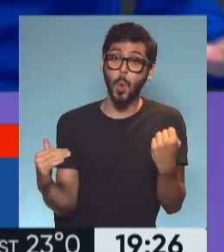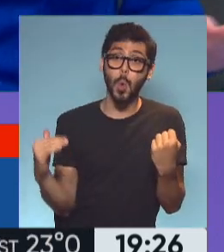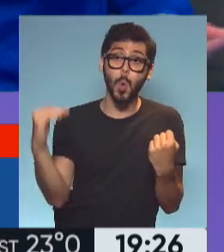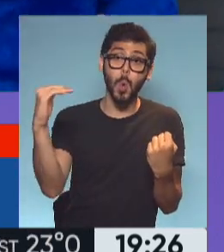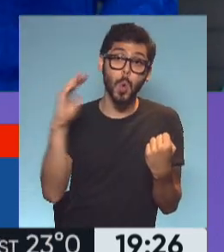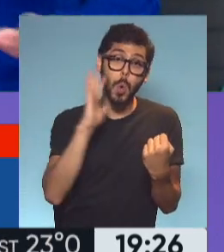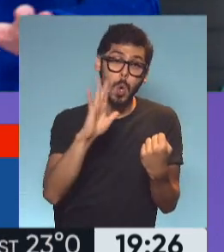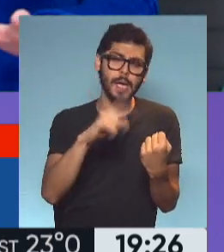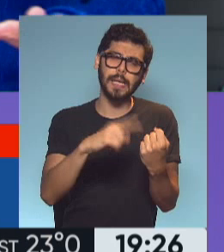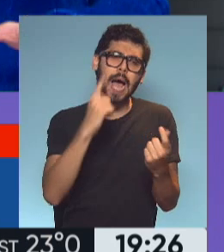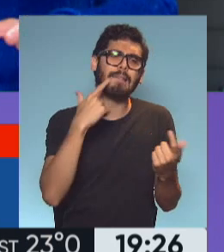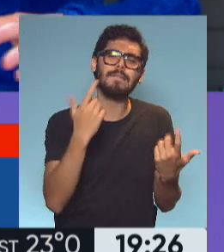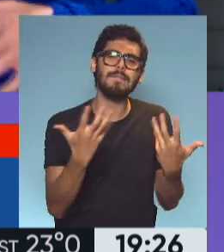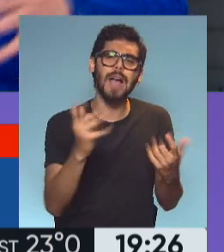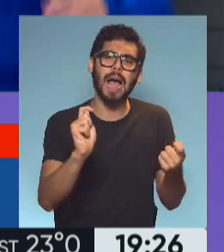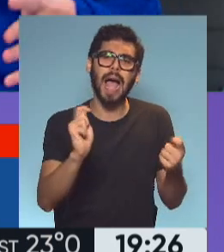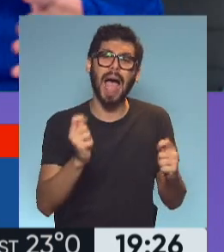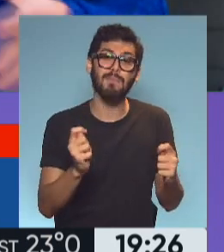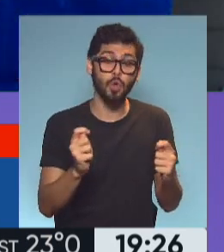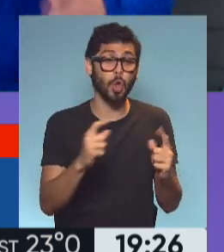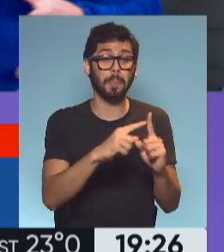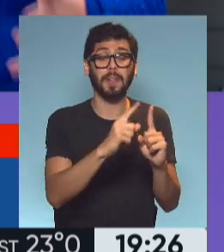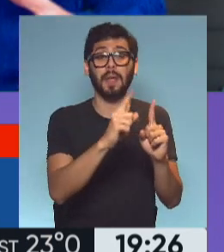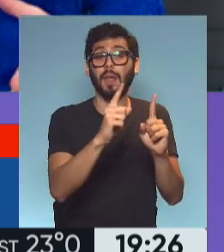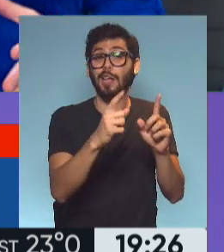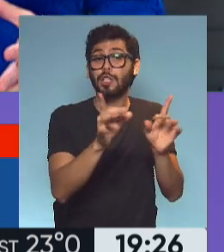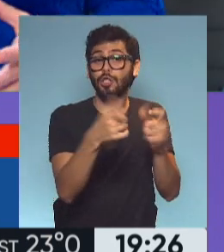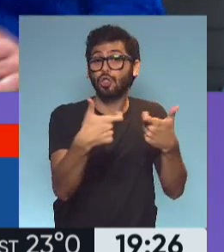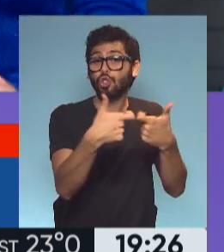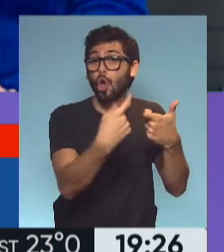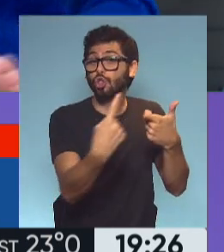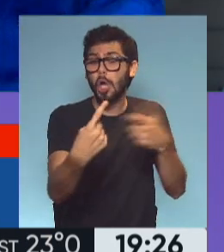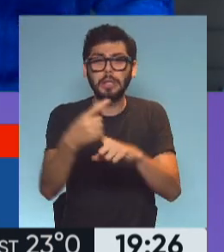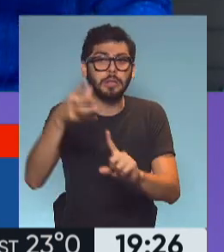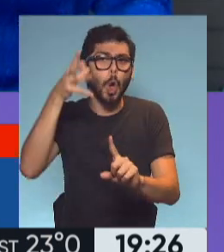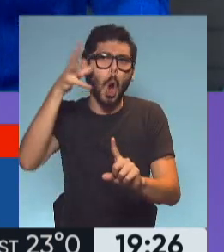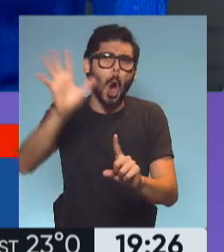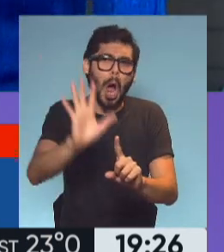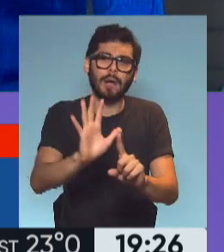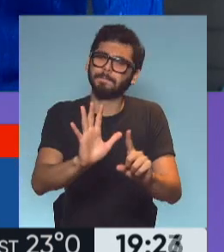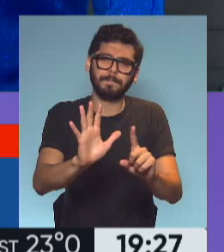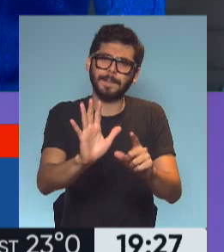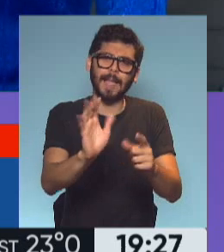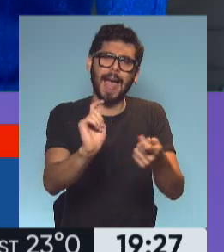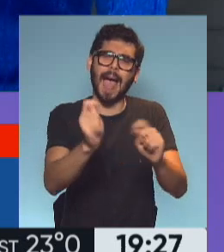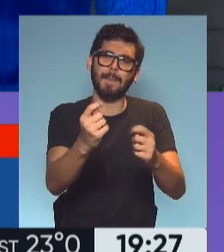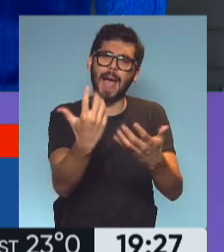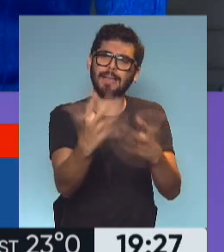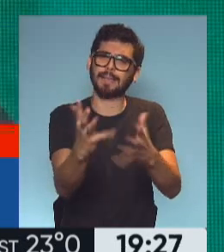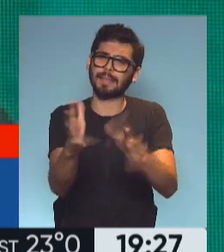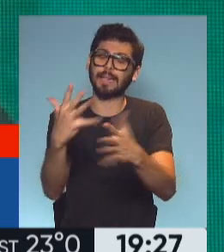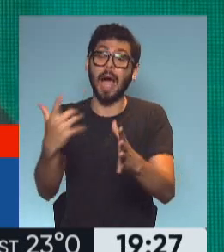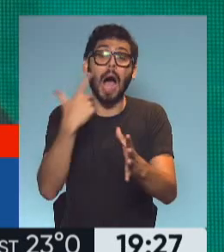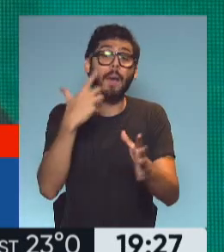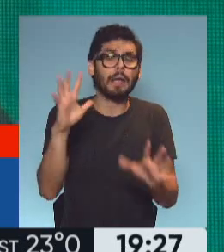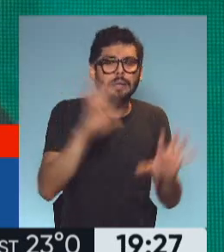a los más, podríamos decir, extremistas radicales dentro del gobierno en pos de una candidatura para el 2022. Claro, y hacerlo